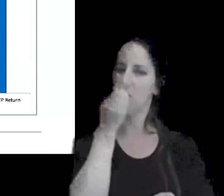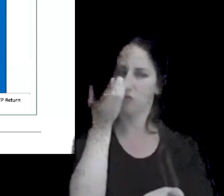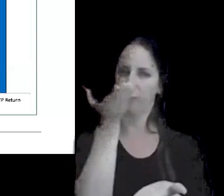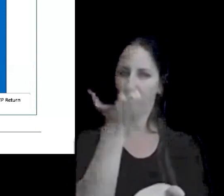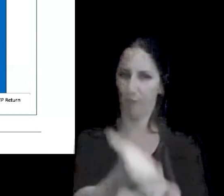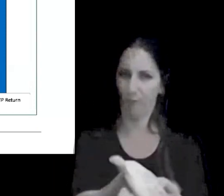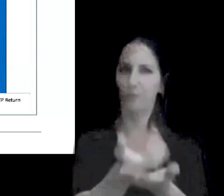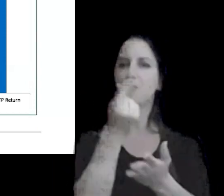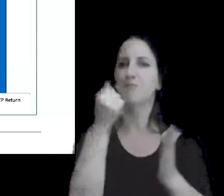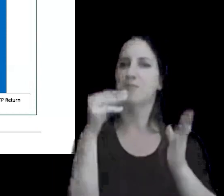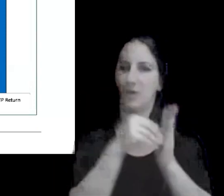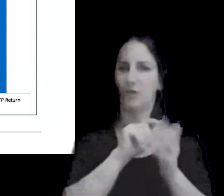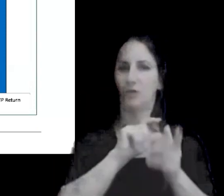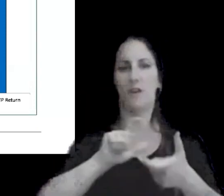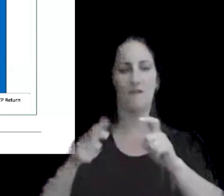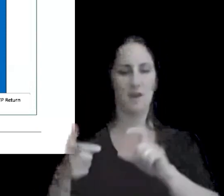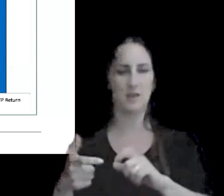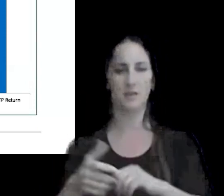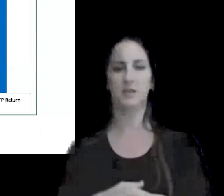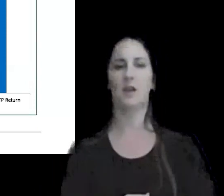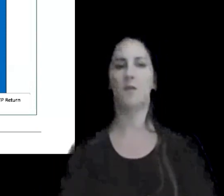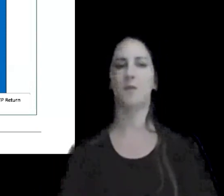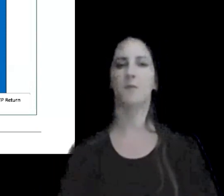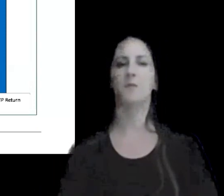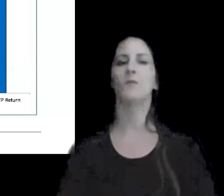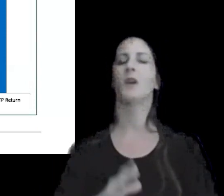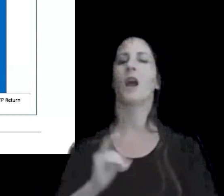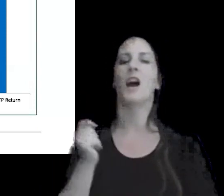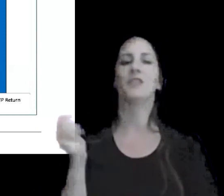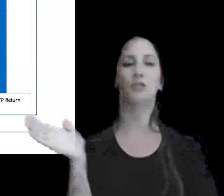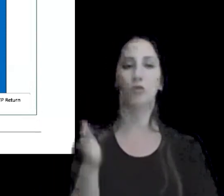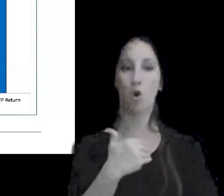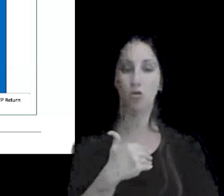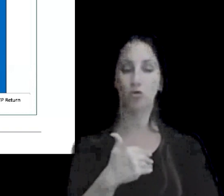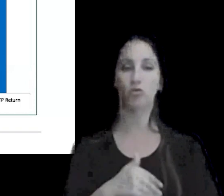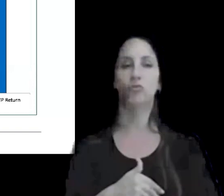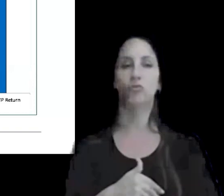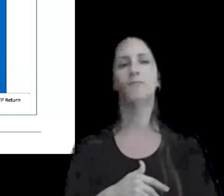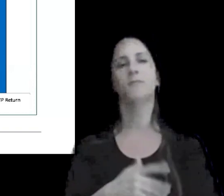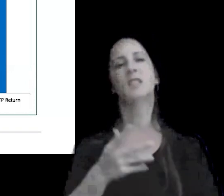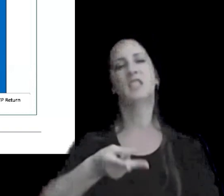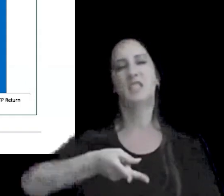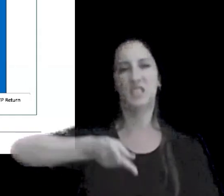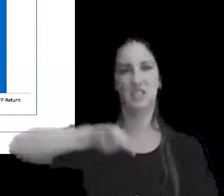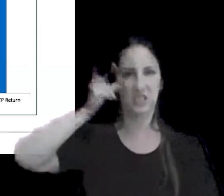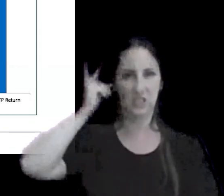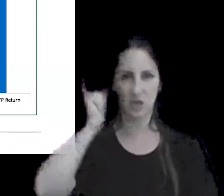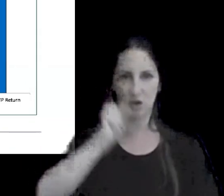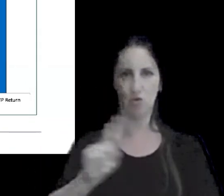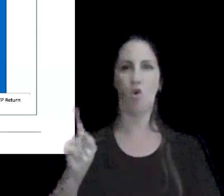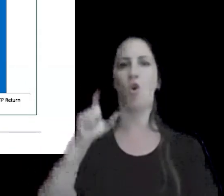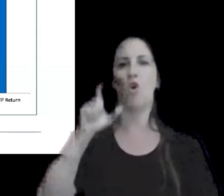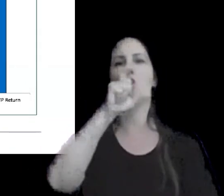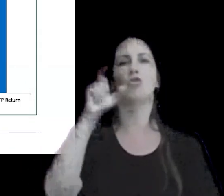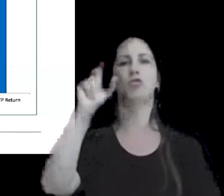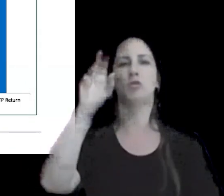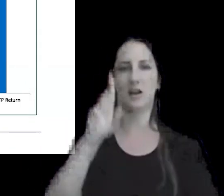a precio de transferencia prácticamente todos también salvo Chile Costa Rica